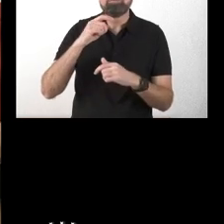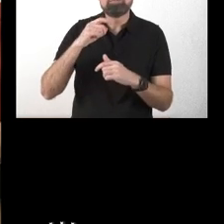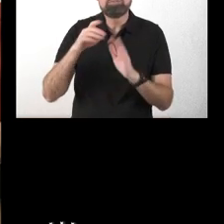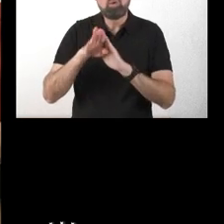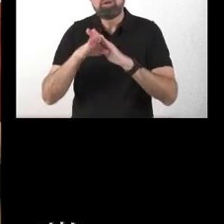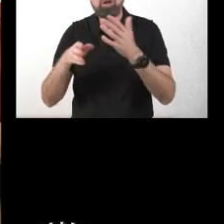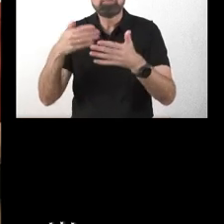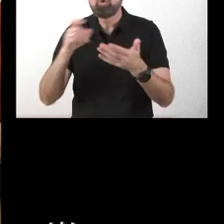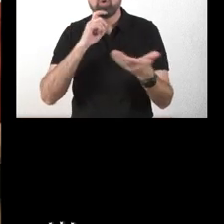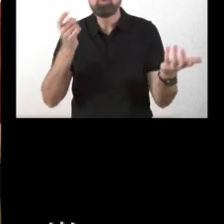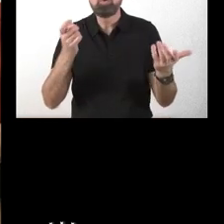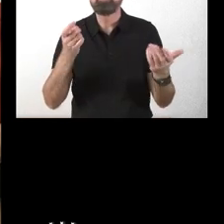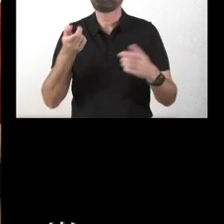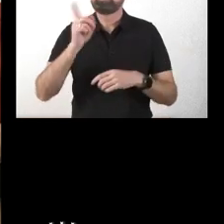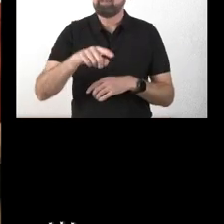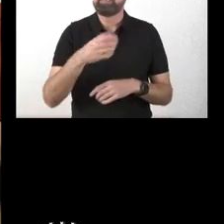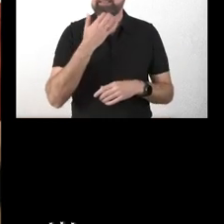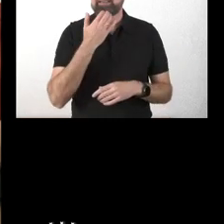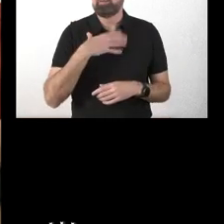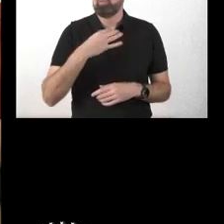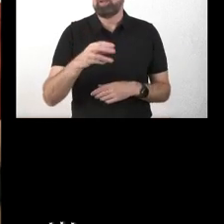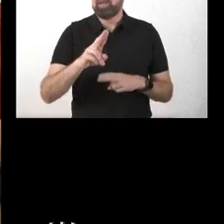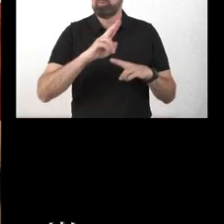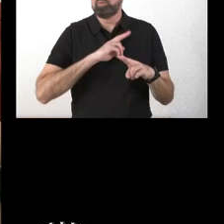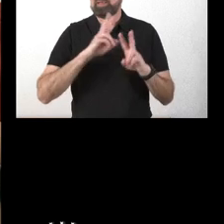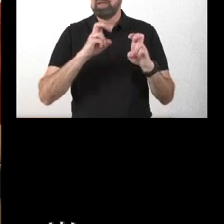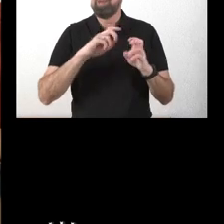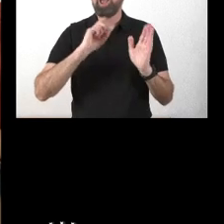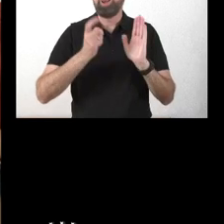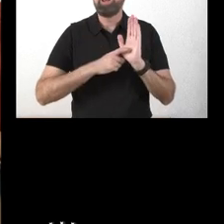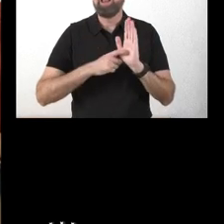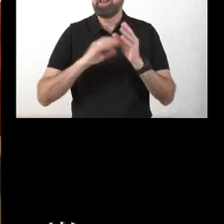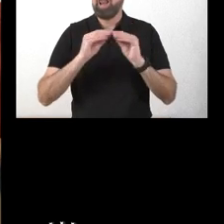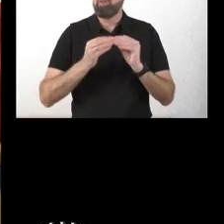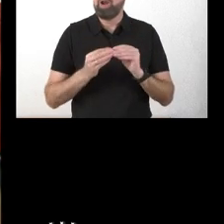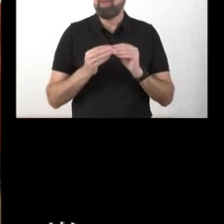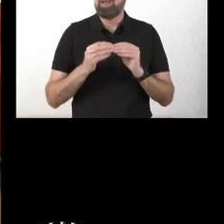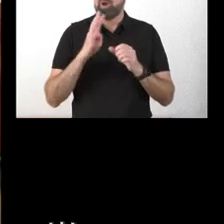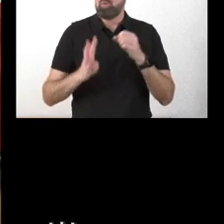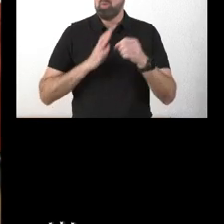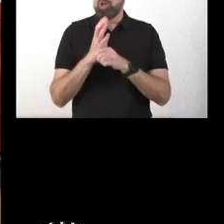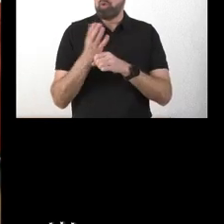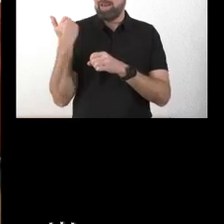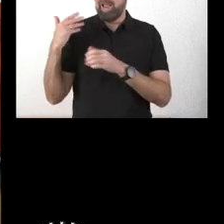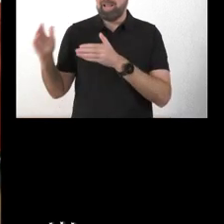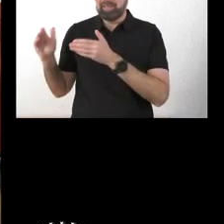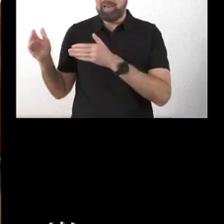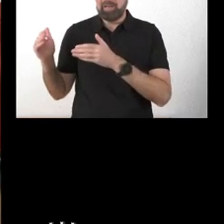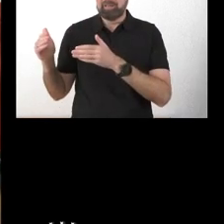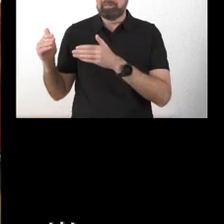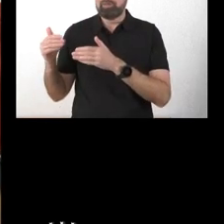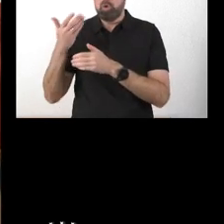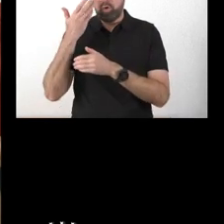puede decir sobre esta ley que quedó elaborada en la anterior legislatura, se conoció a través del Gobierno abierto,